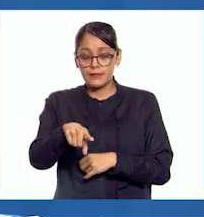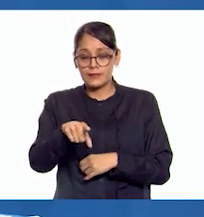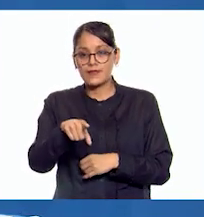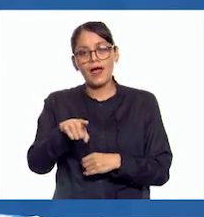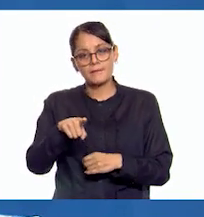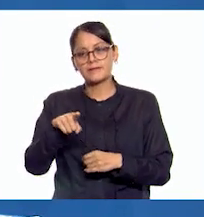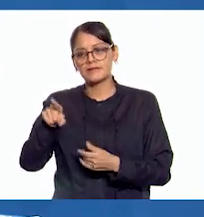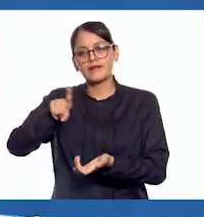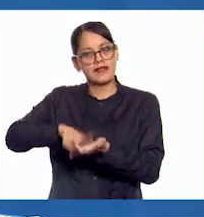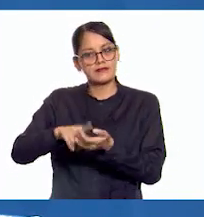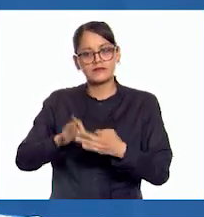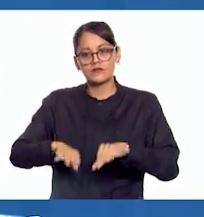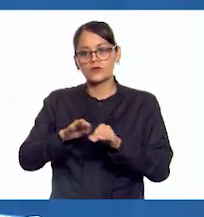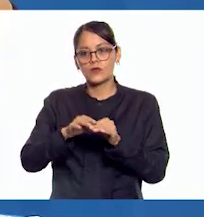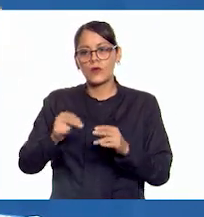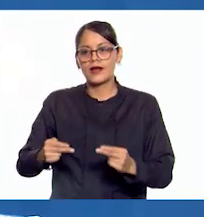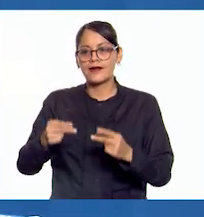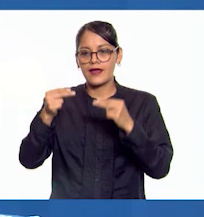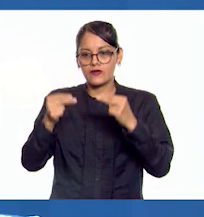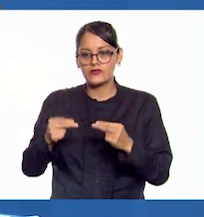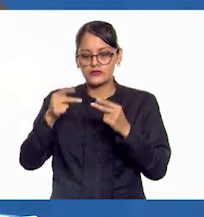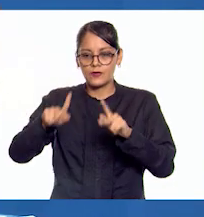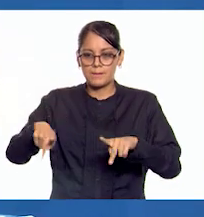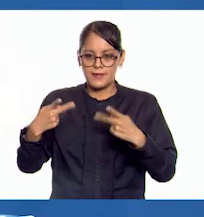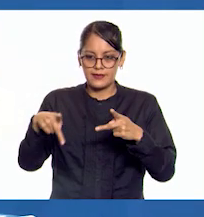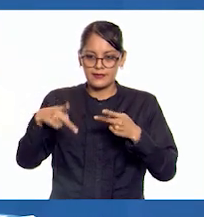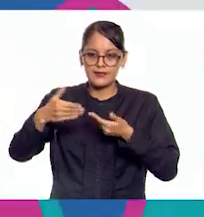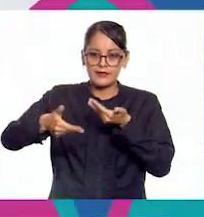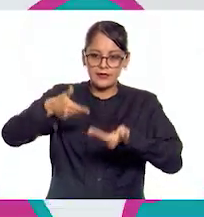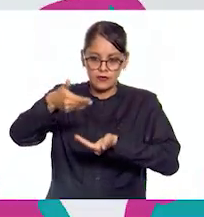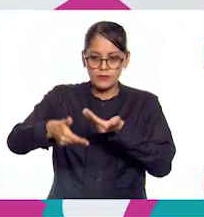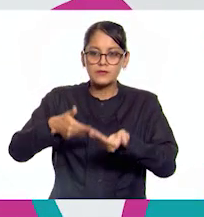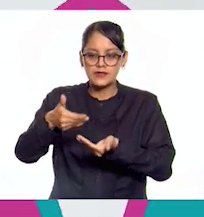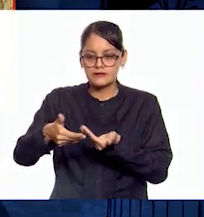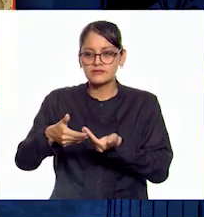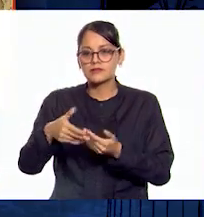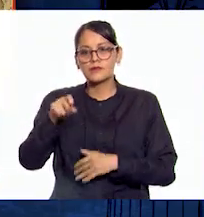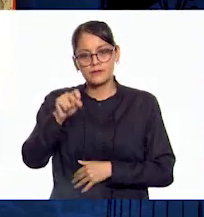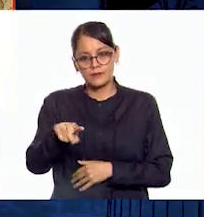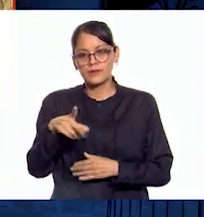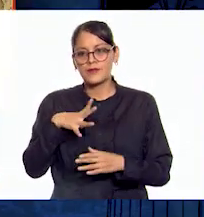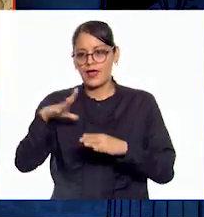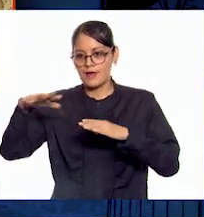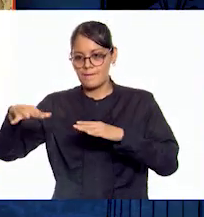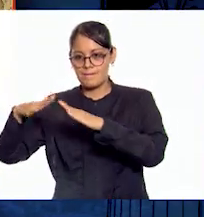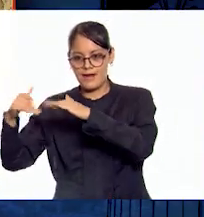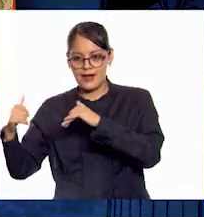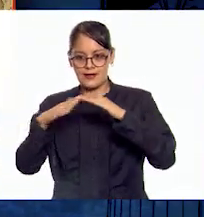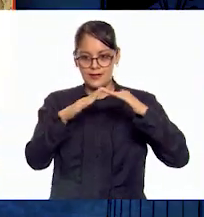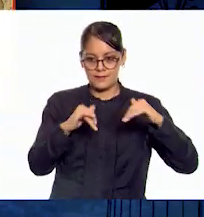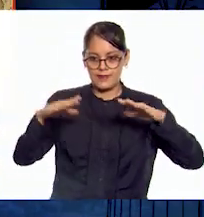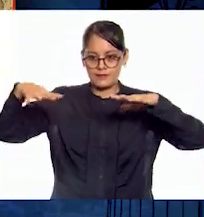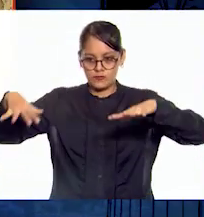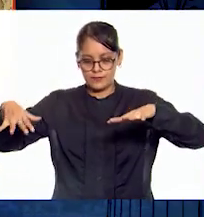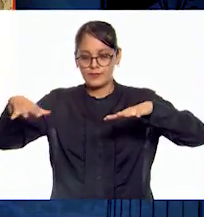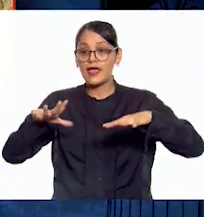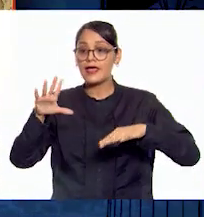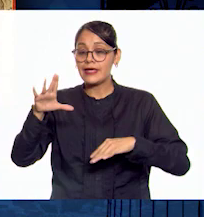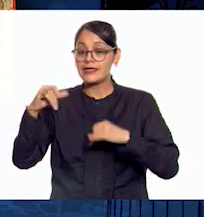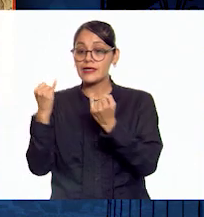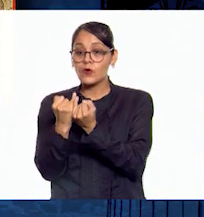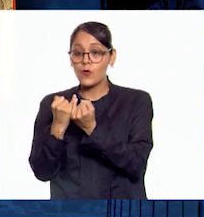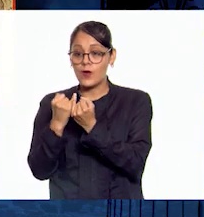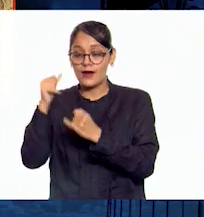comercio por estar ubicada entre el Mar Mediterráneo y el Mar Negro. Y por ese enlace entre Asia y Europa,